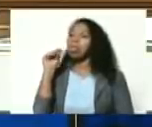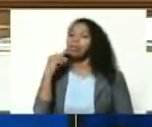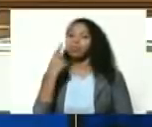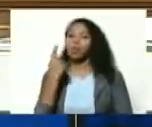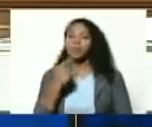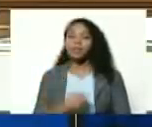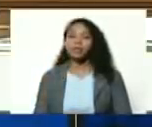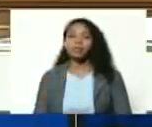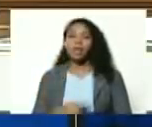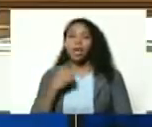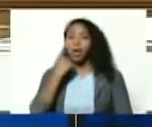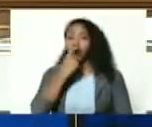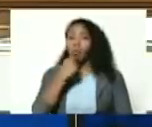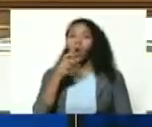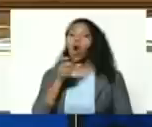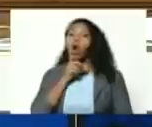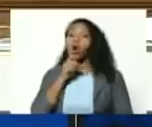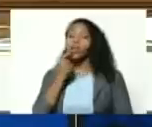pico de oro lo llaman